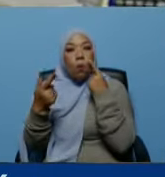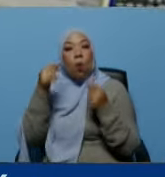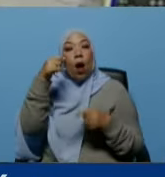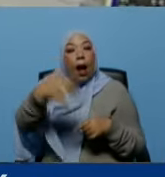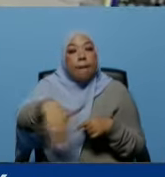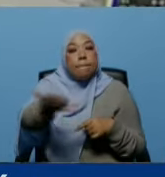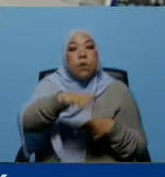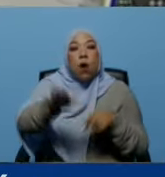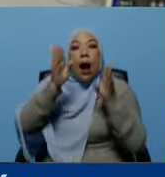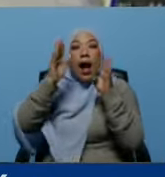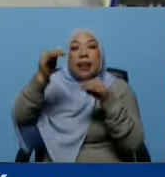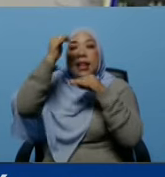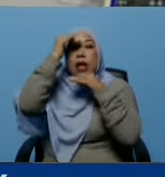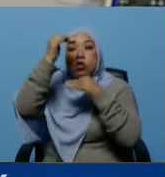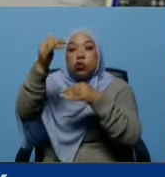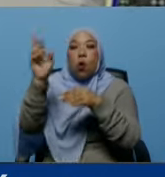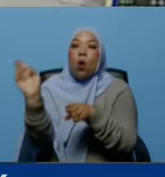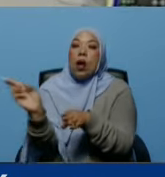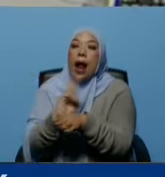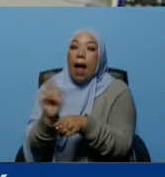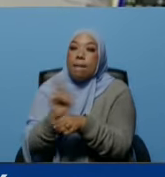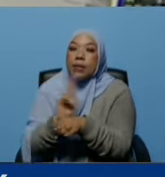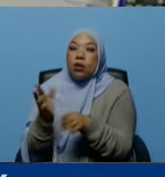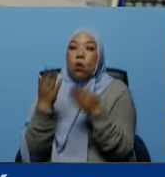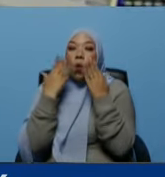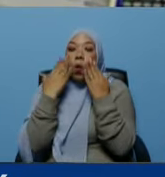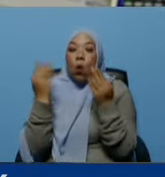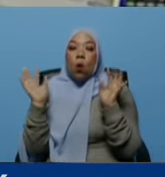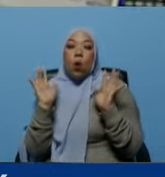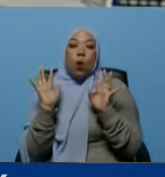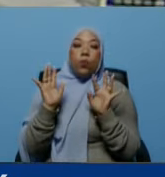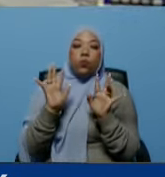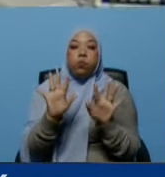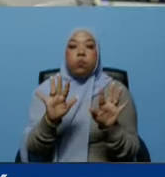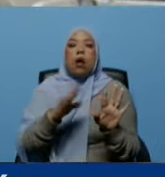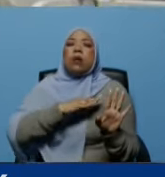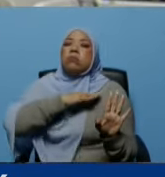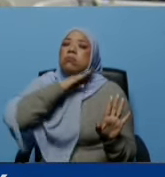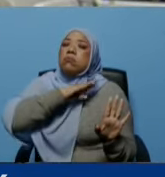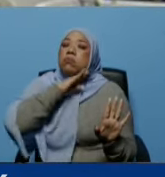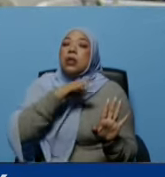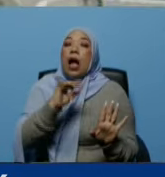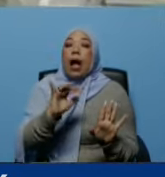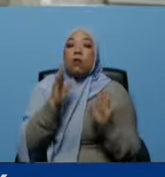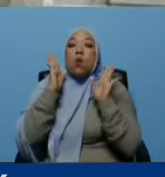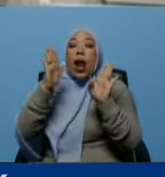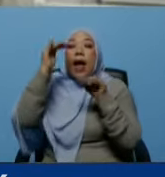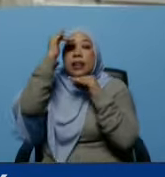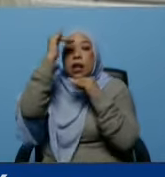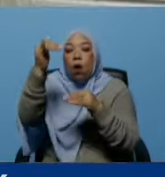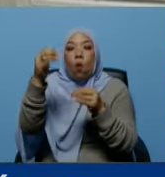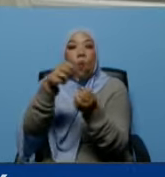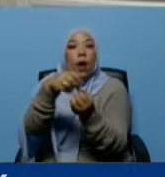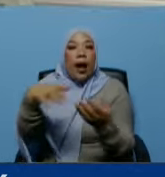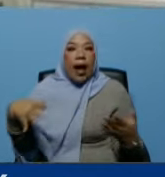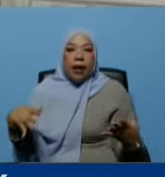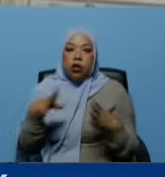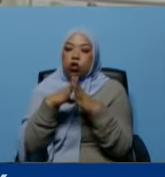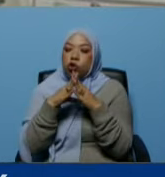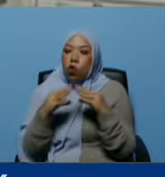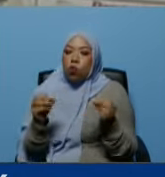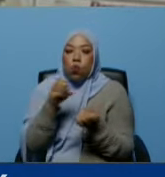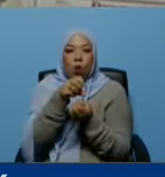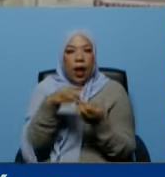atendiendo a este público que viene para acá atenderse cuando vienen enfermos y aquí no se le cobra nada todo es